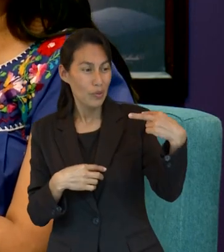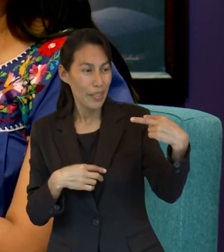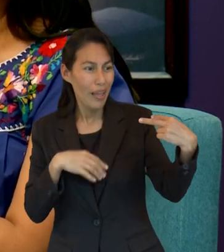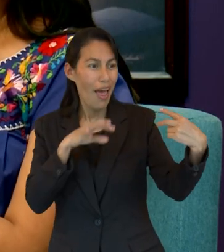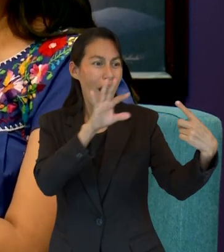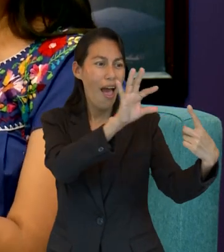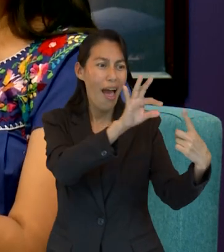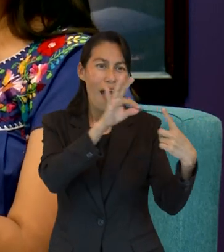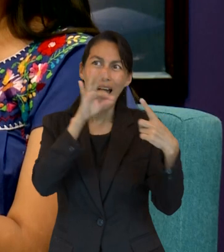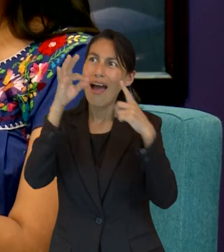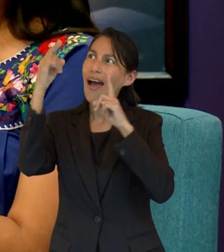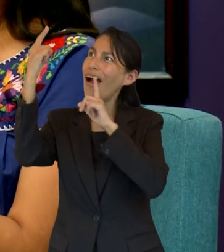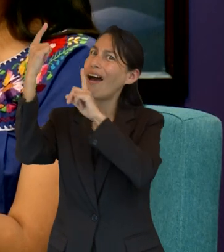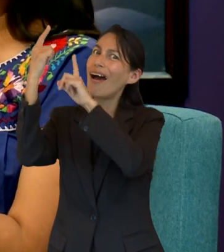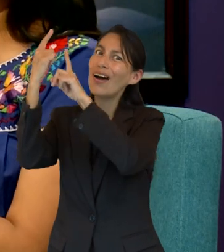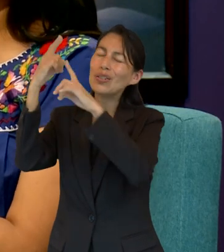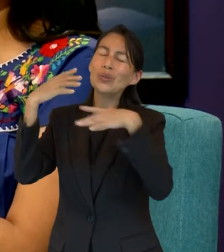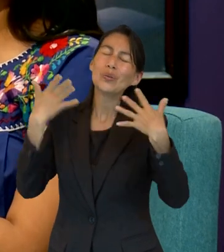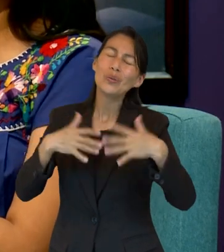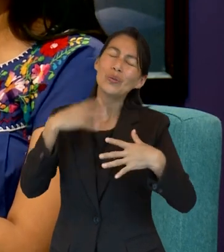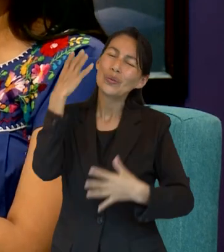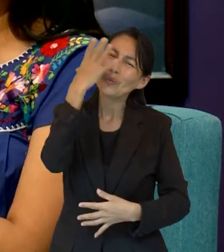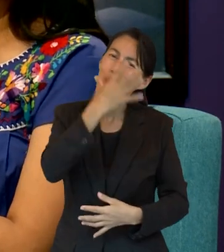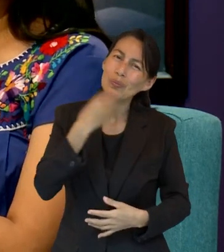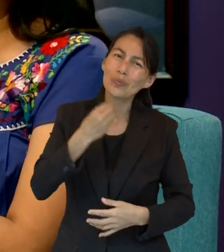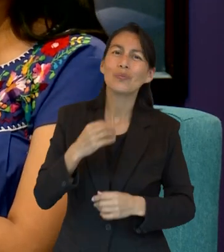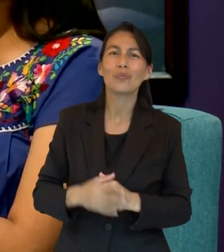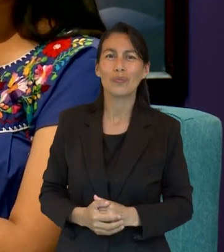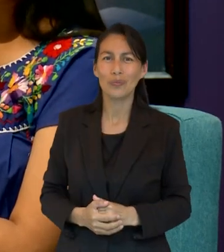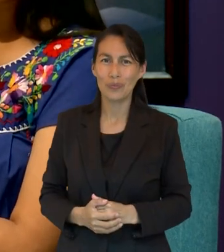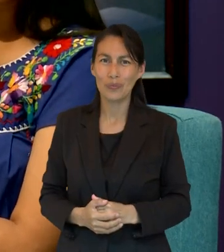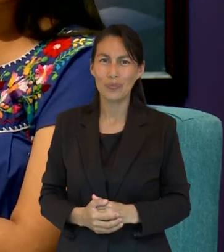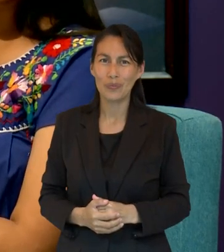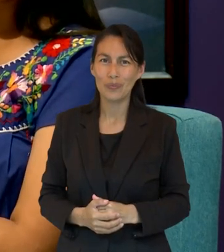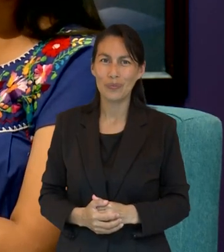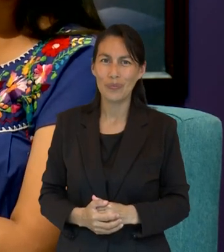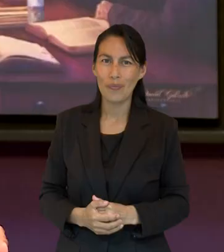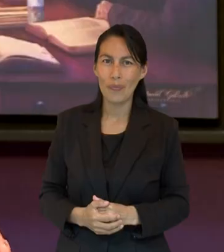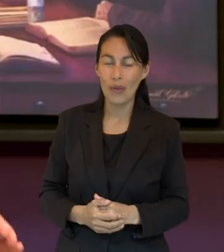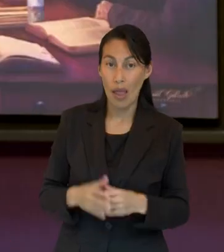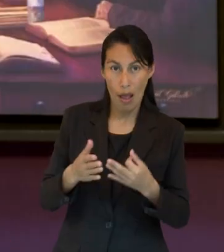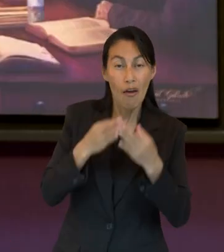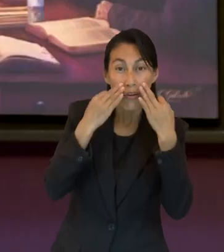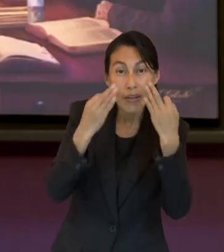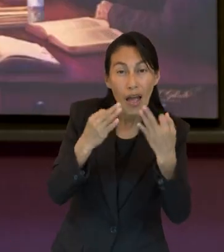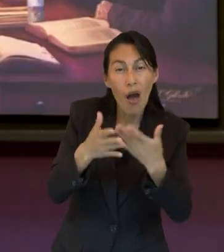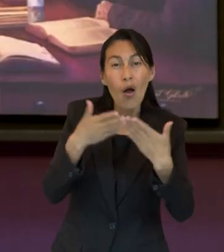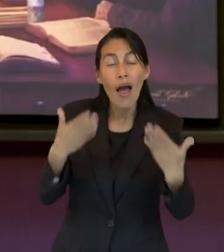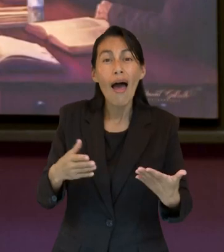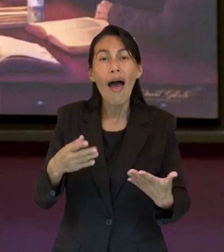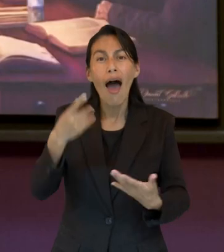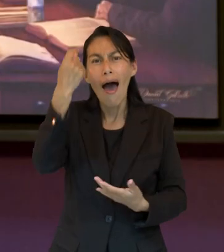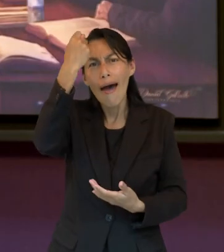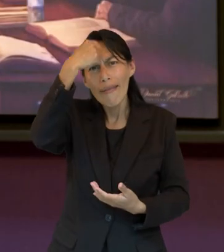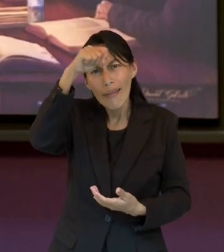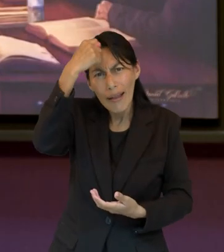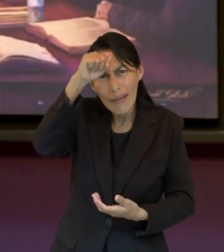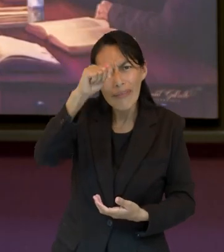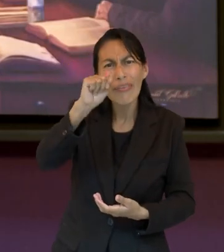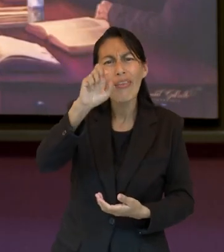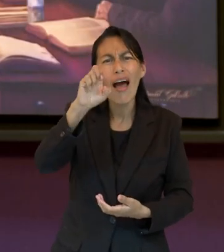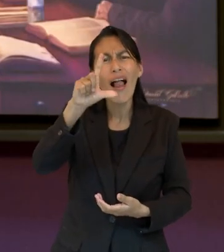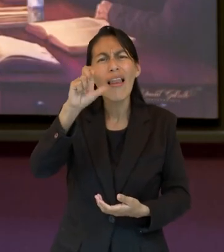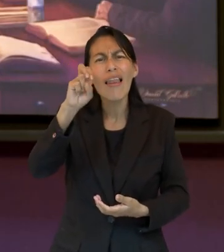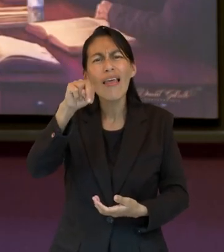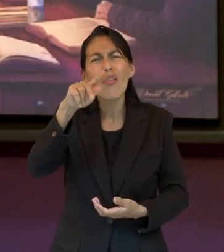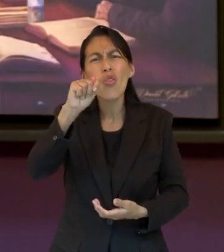Biblia o algo así sino con nosotros ellos puedan acercarse más a Dios yo quiero apuntar ahora al uso de nuestros talentos saben que el uso de nuestros